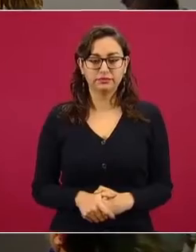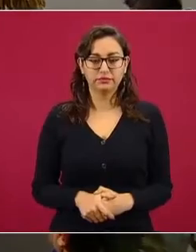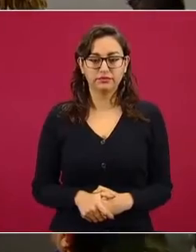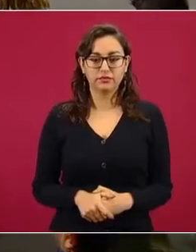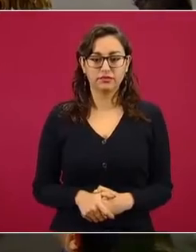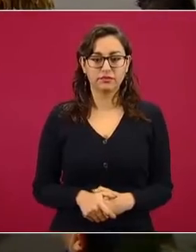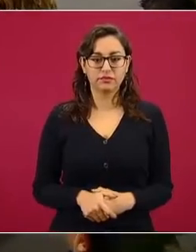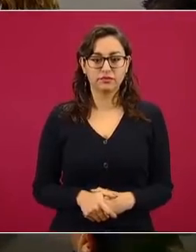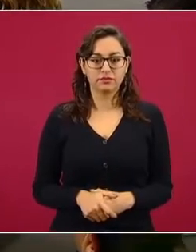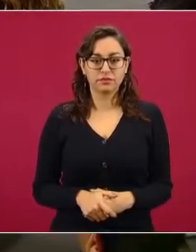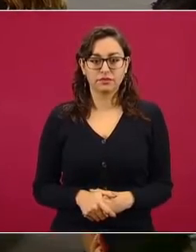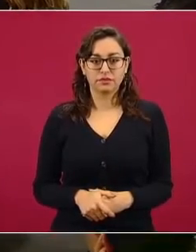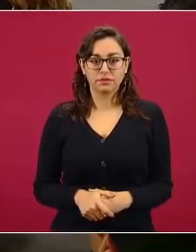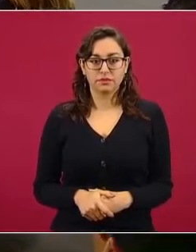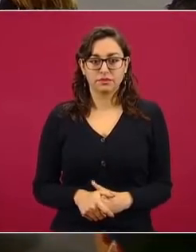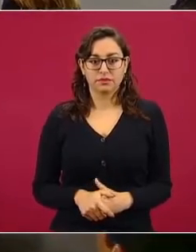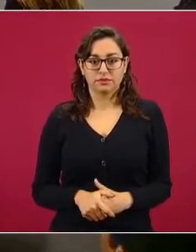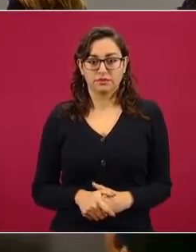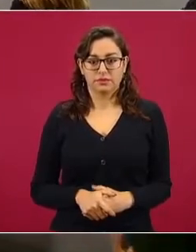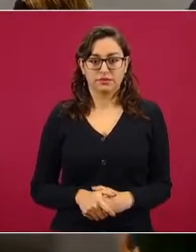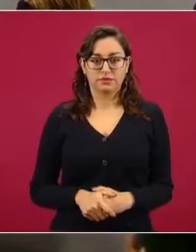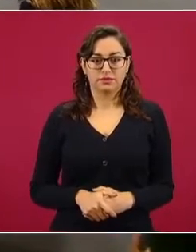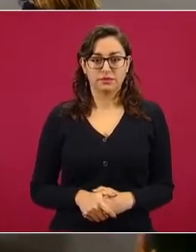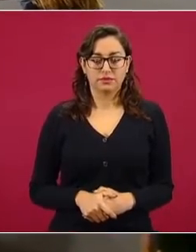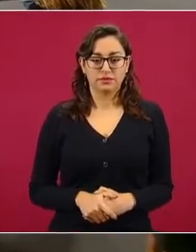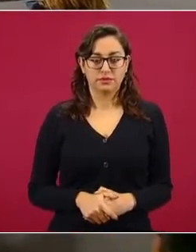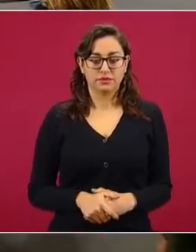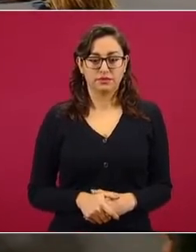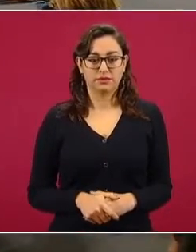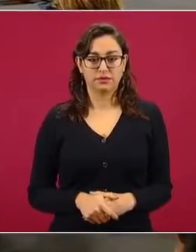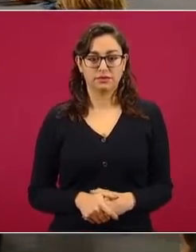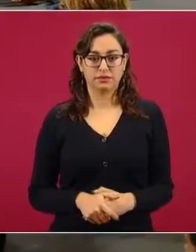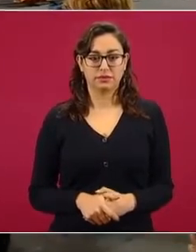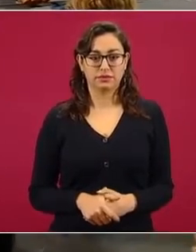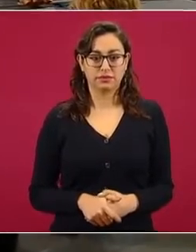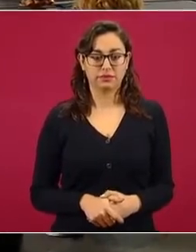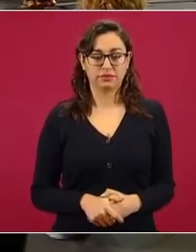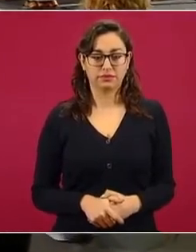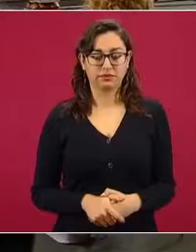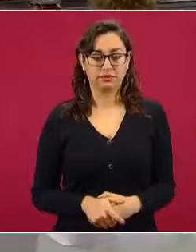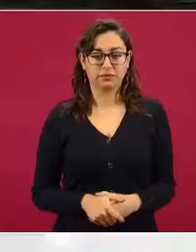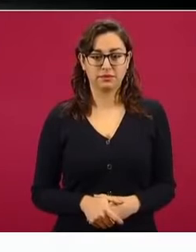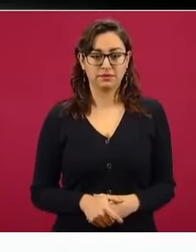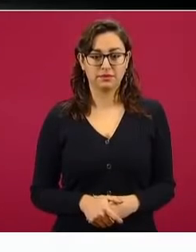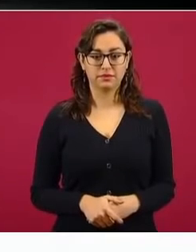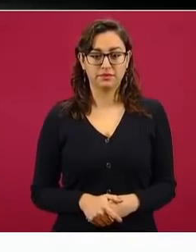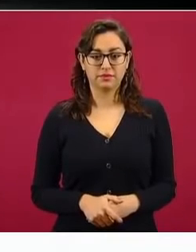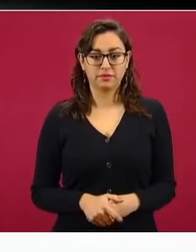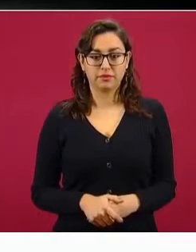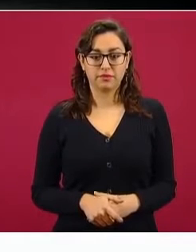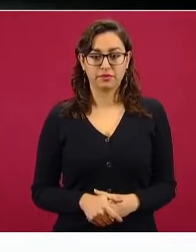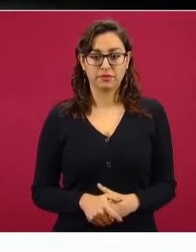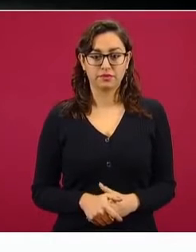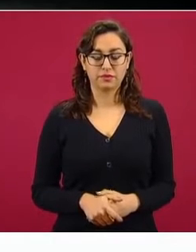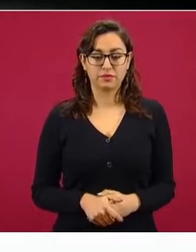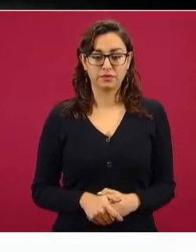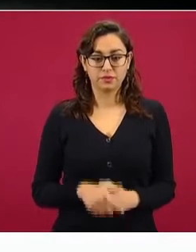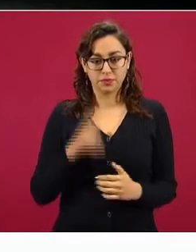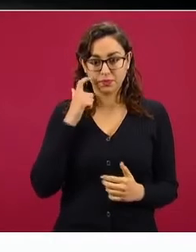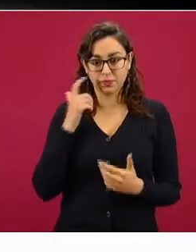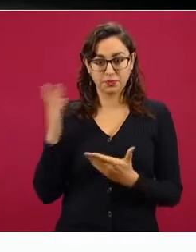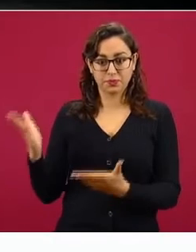Nada más los subtítulos, porque también me imagino que es… Sí, una monserga.